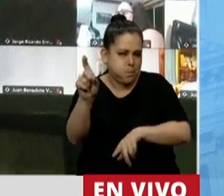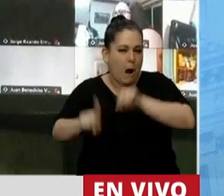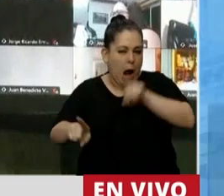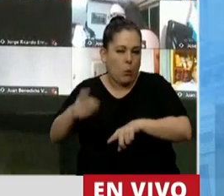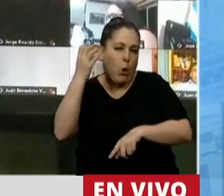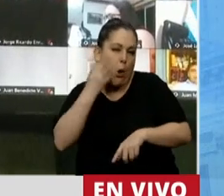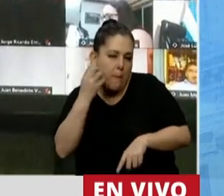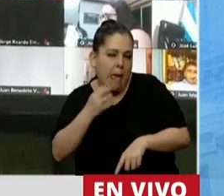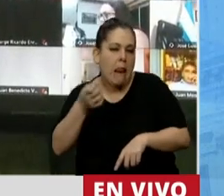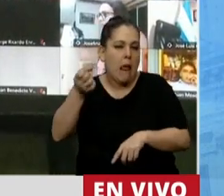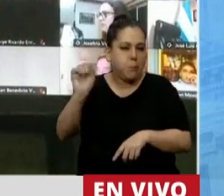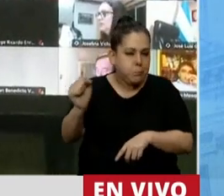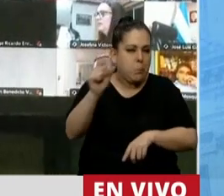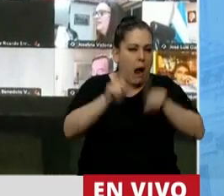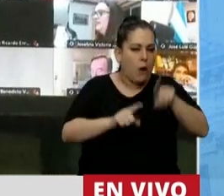Néstor, después del gobierno de Cristina.